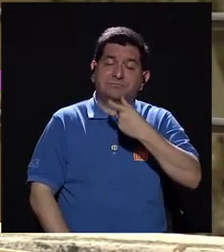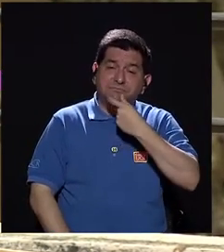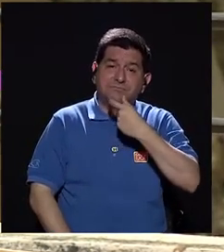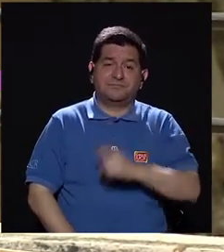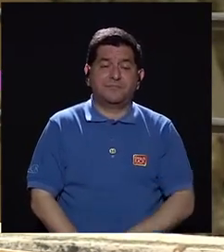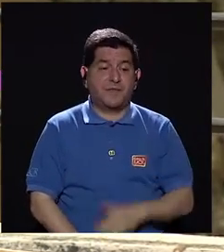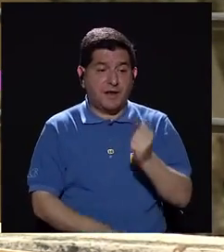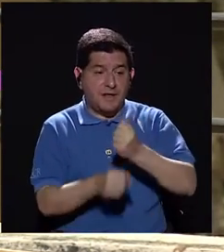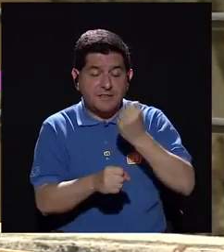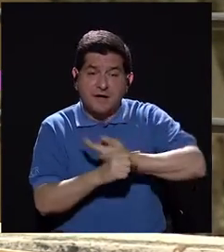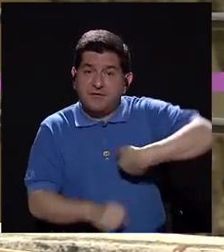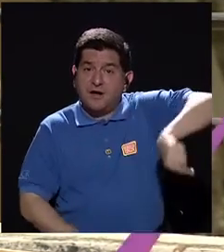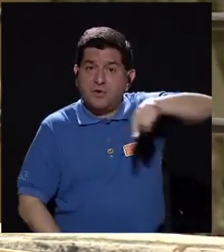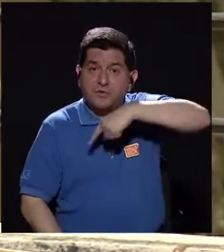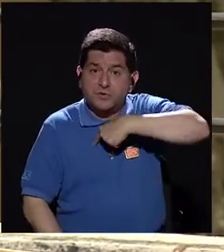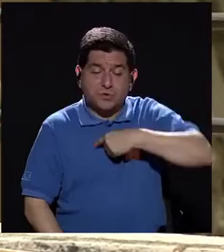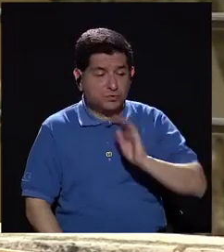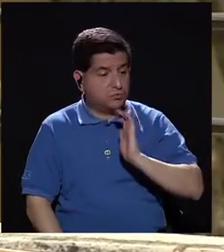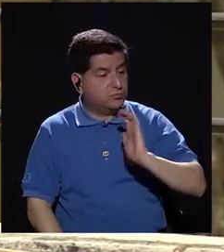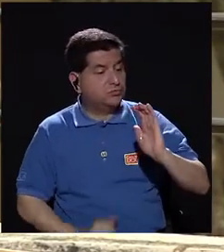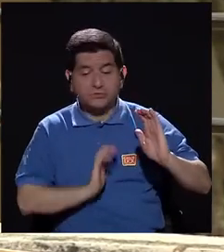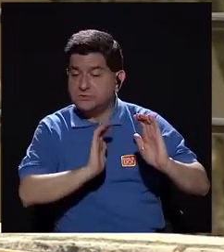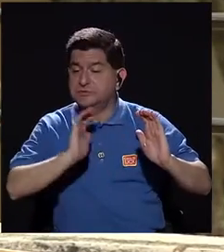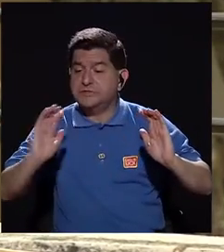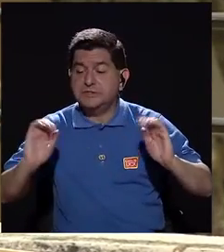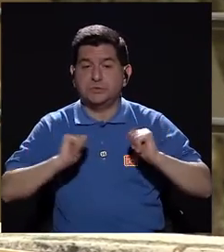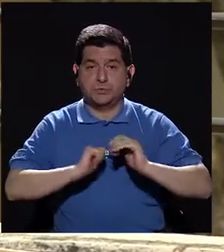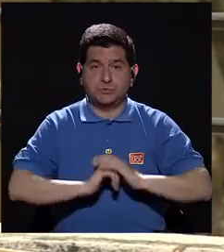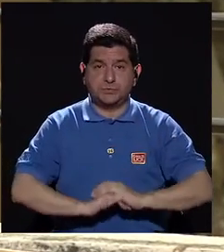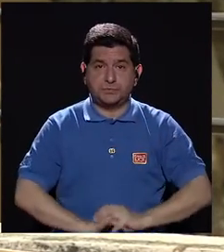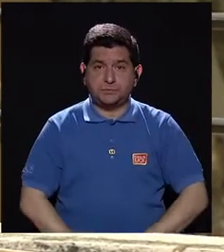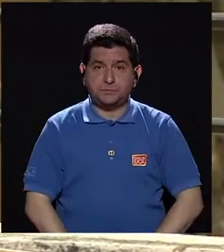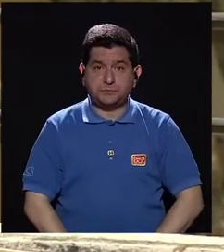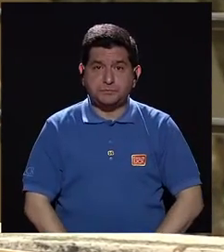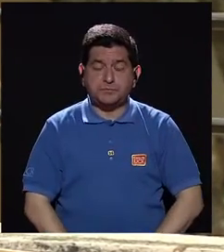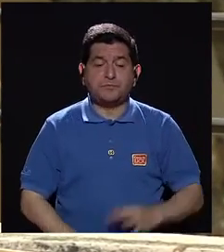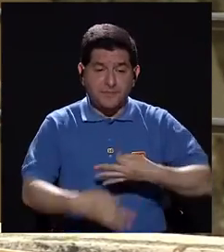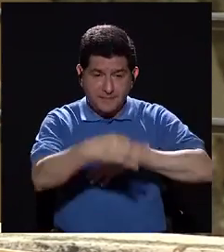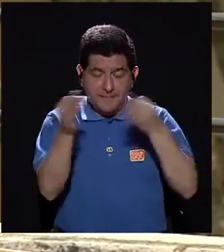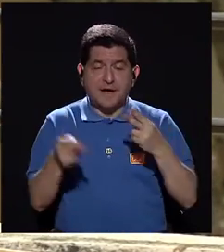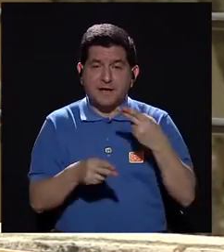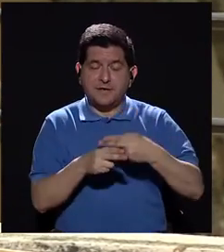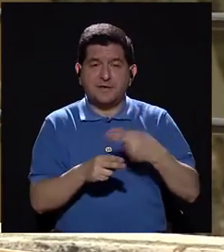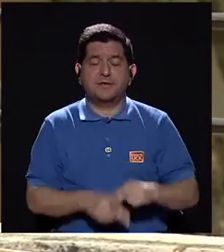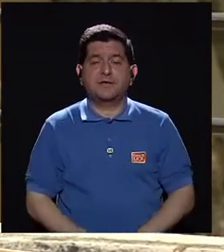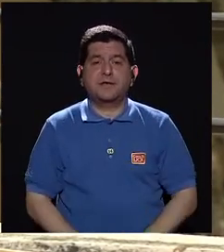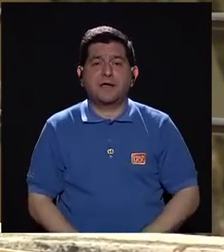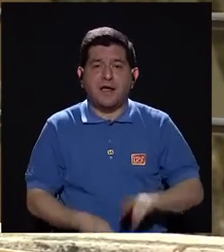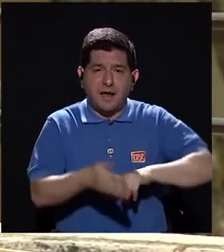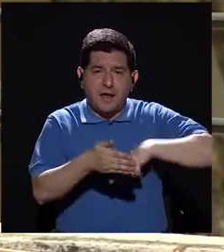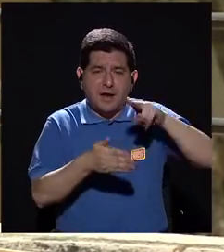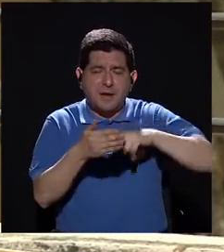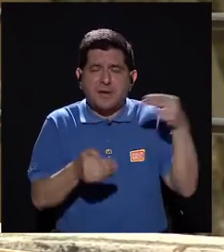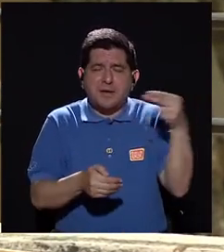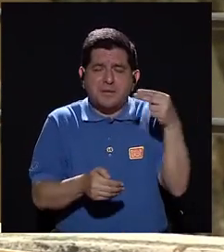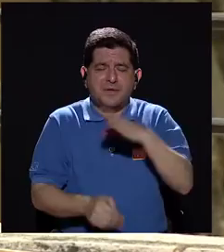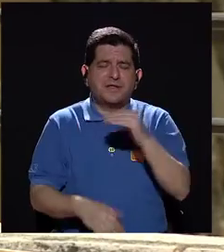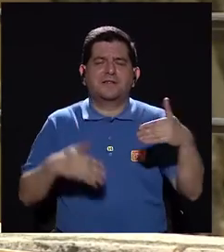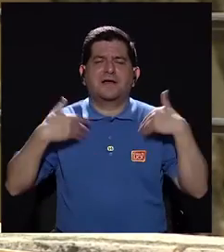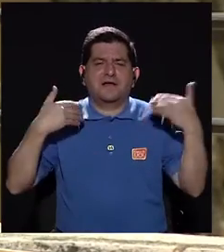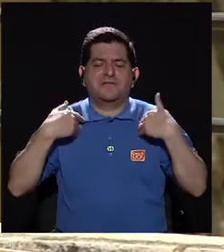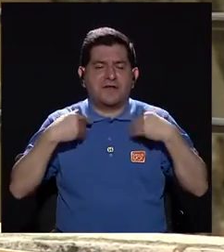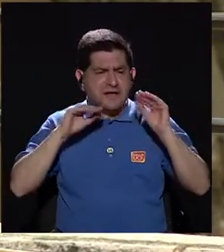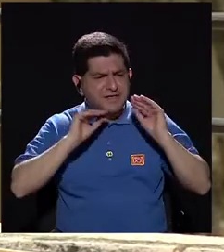Y dentro de nuestro trabajo, los niños, por ejemplo, tenemos un taller que se llama Pinta una endorfina y sé feliz.